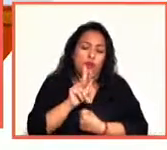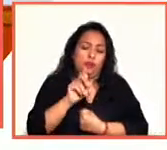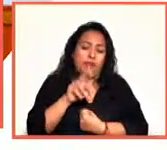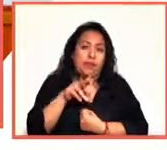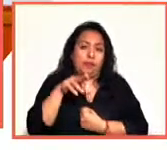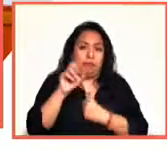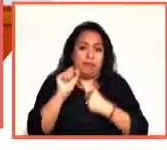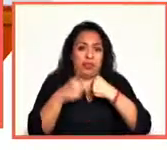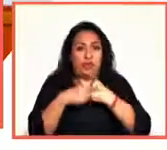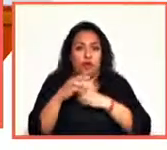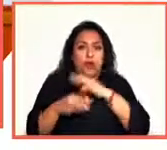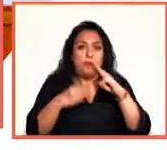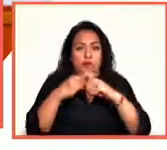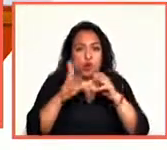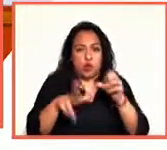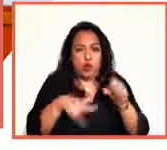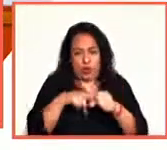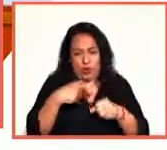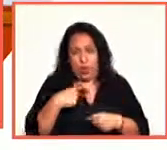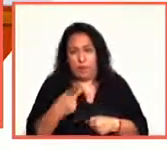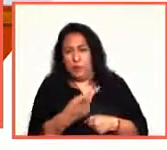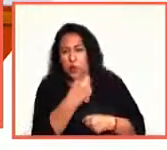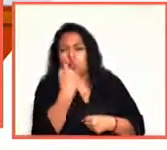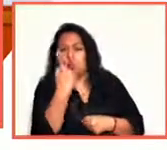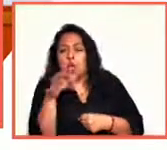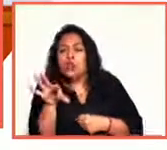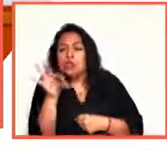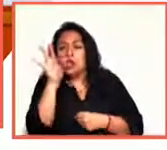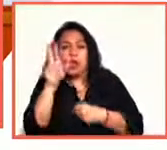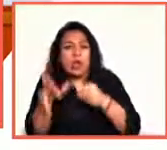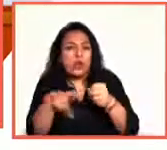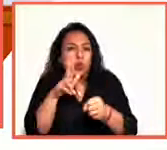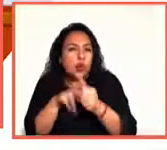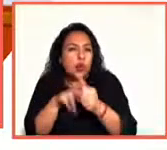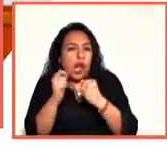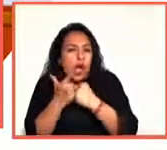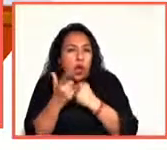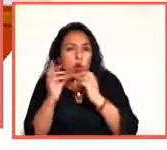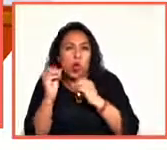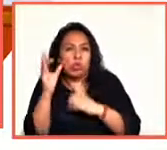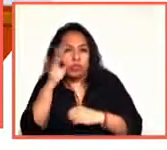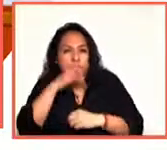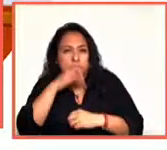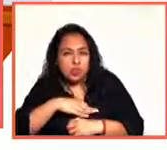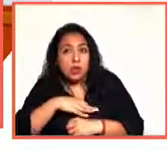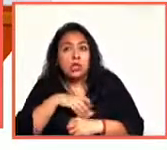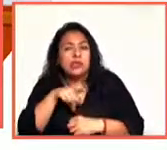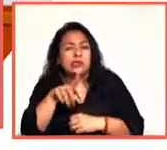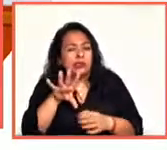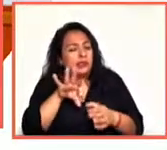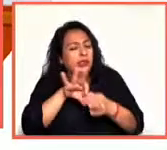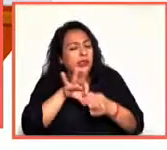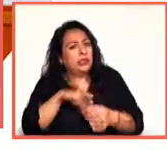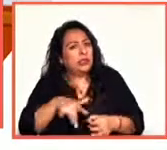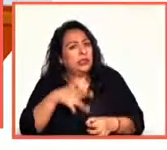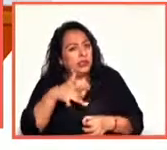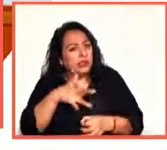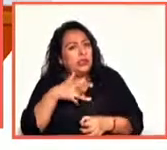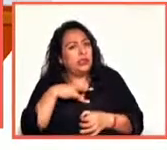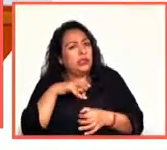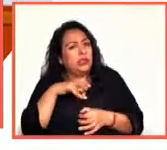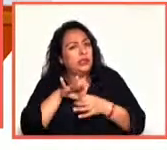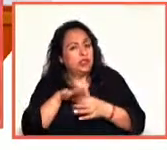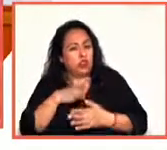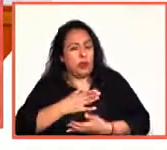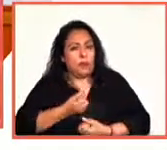preguntarte, que me digas un elemento natural o artificial al que te sientes muy apegado como poeta.